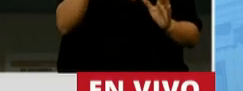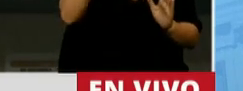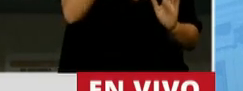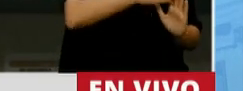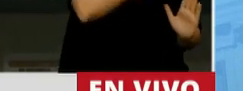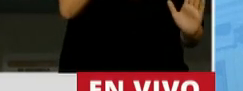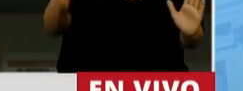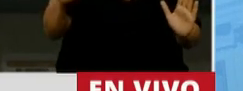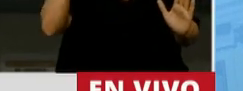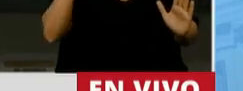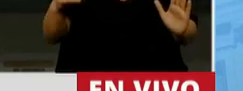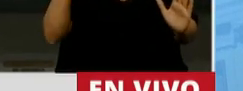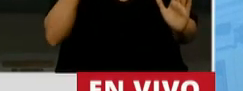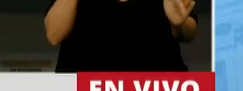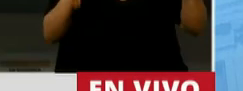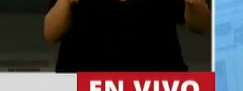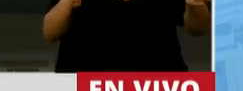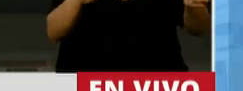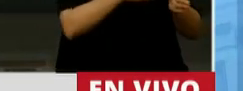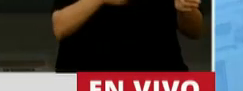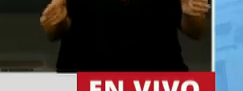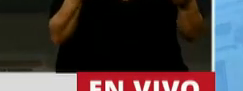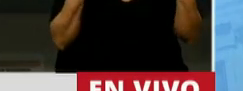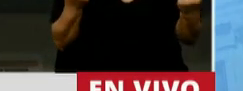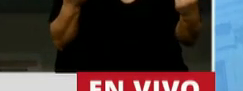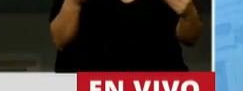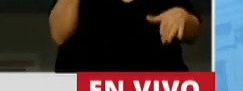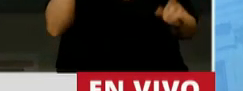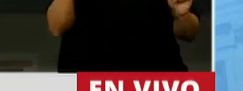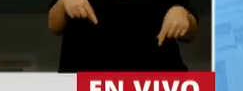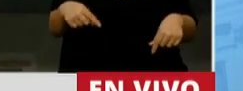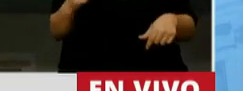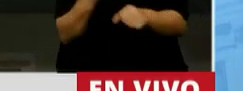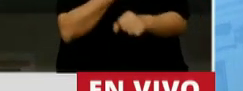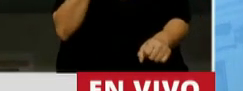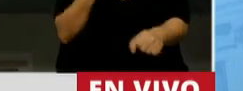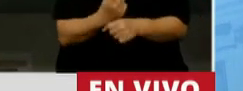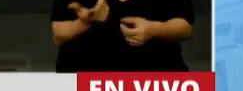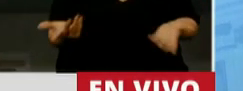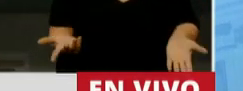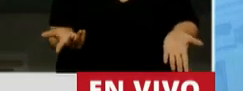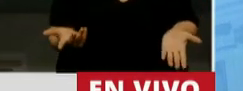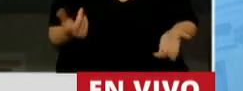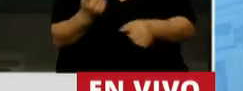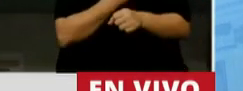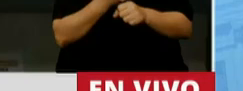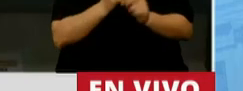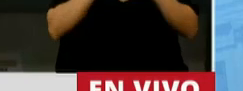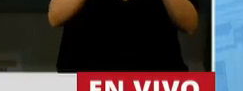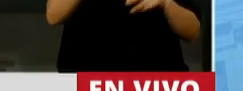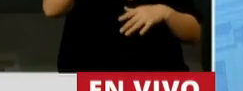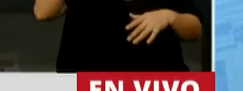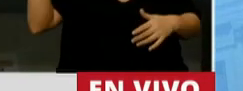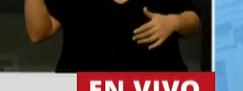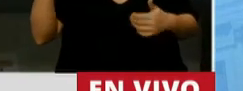2019. No podemos ignorar, no podemos andar nombrando autores externos, filósofos